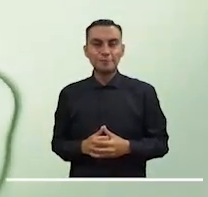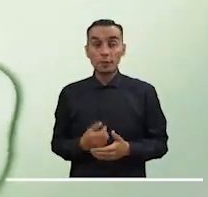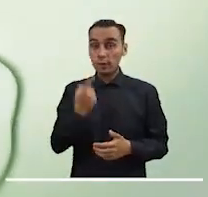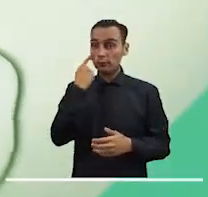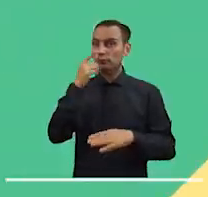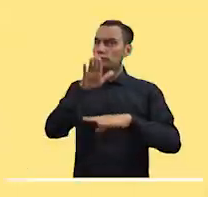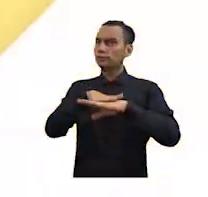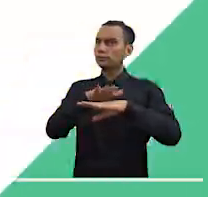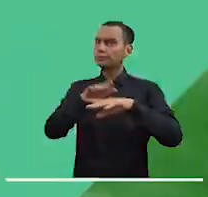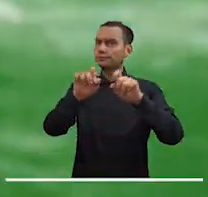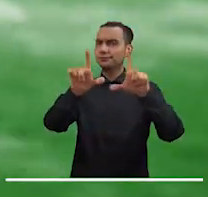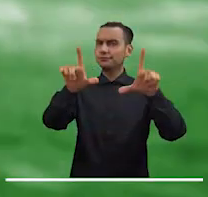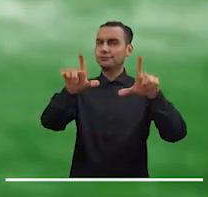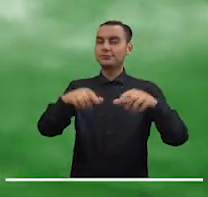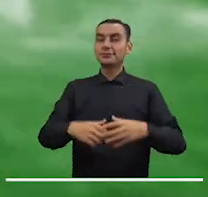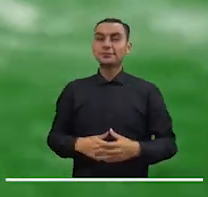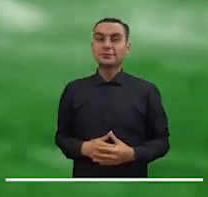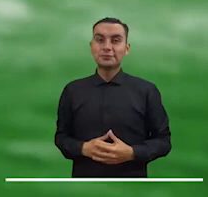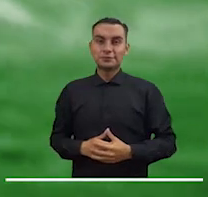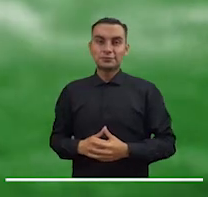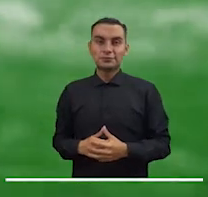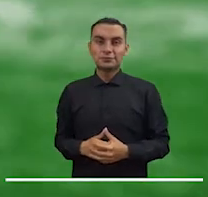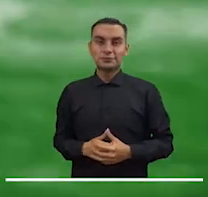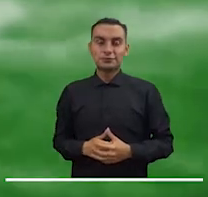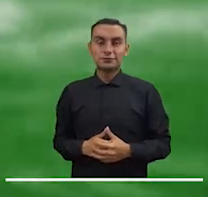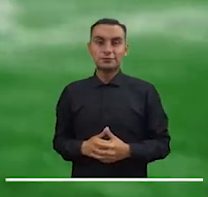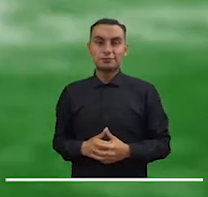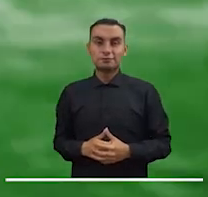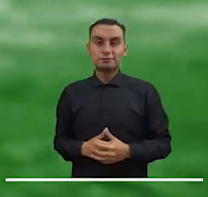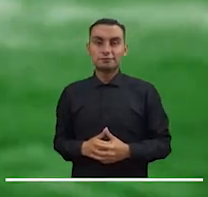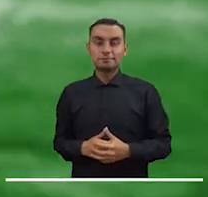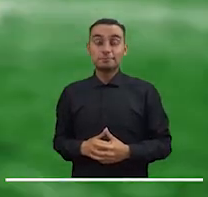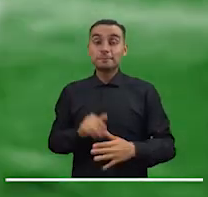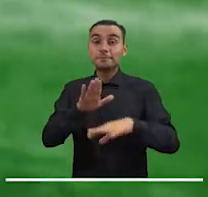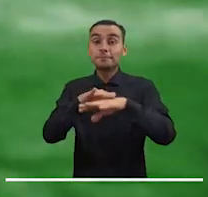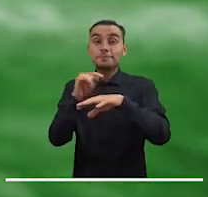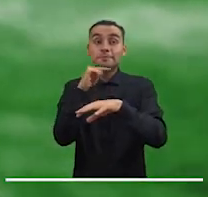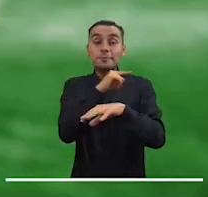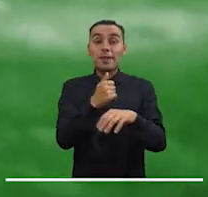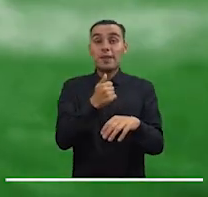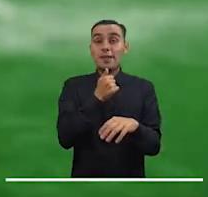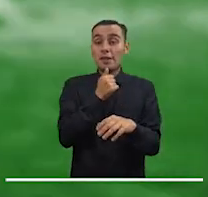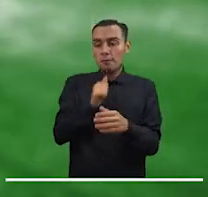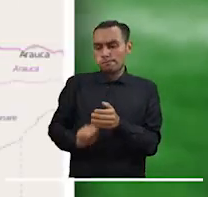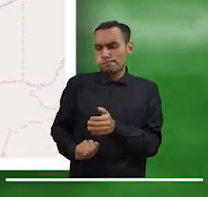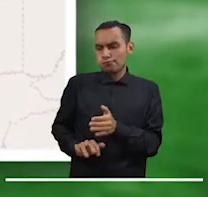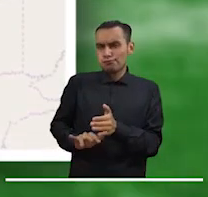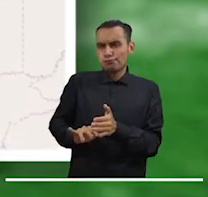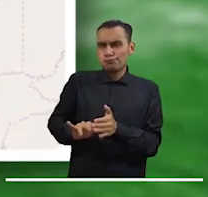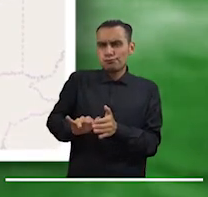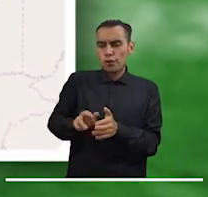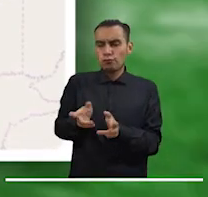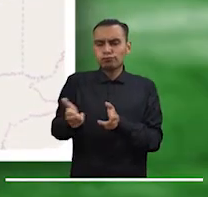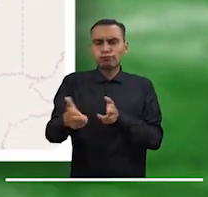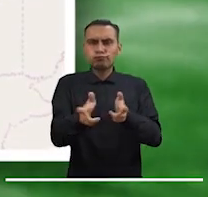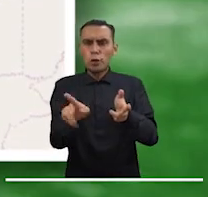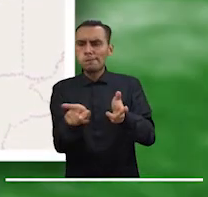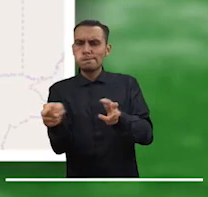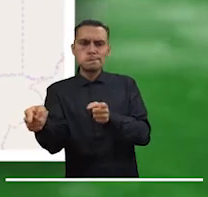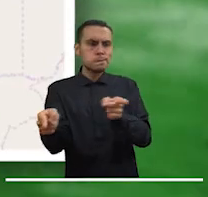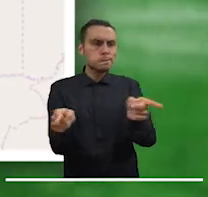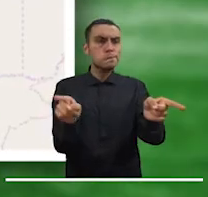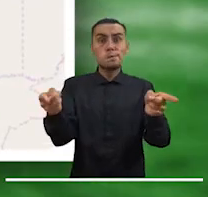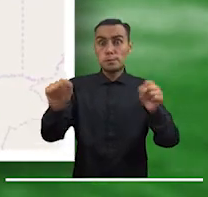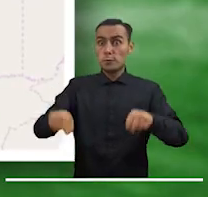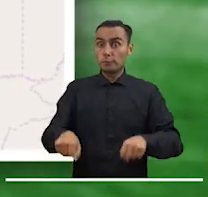Veamos ahora las alertas que se encuentran activas. Alerta roja por el desbordamiento del río Sucio y sus afluentes,